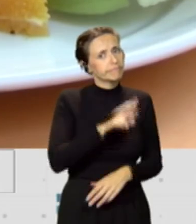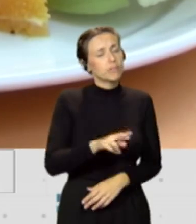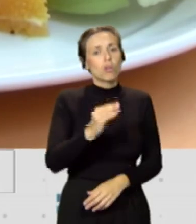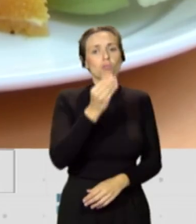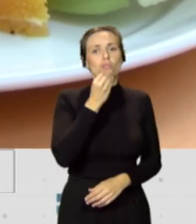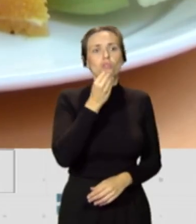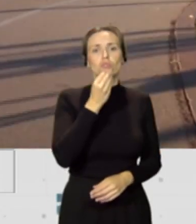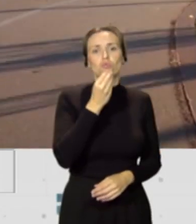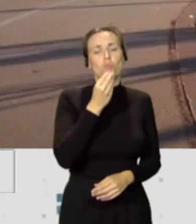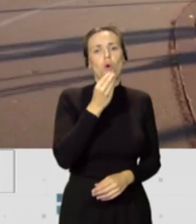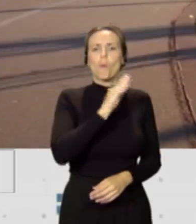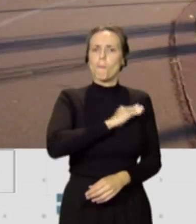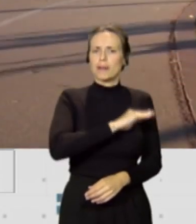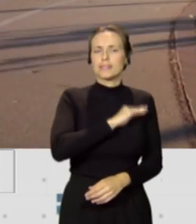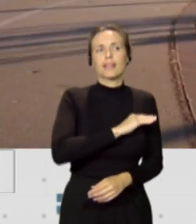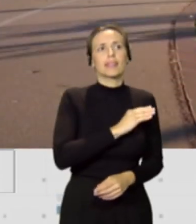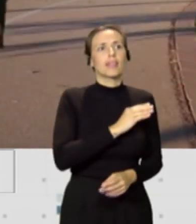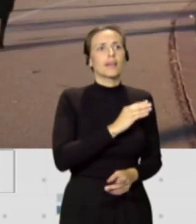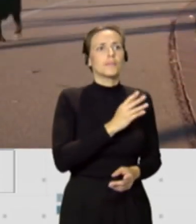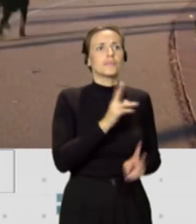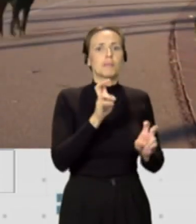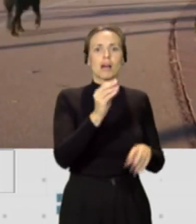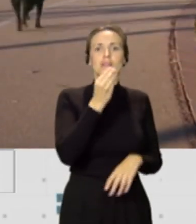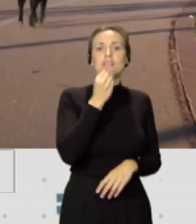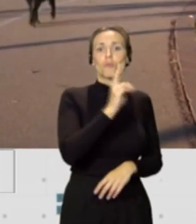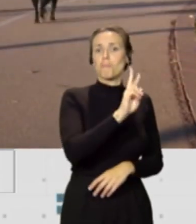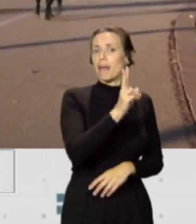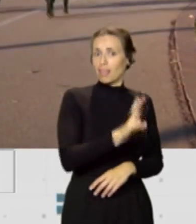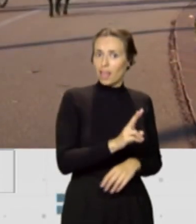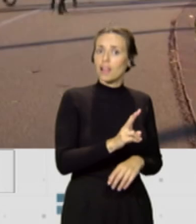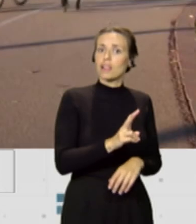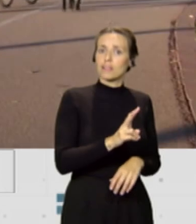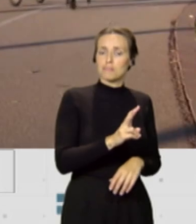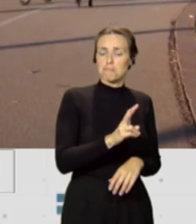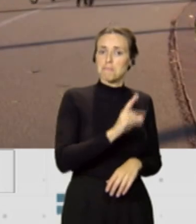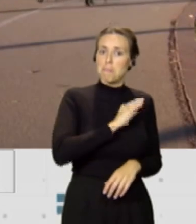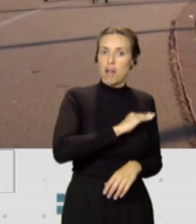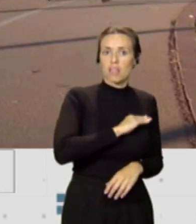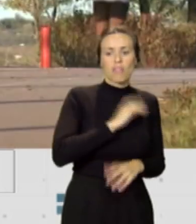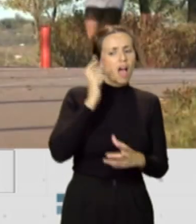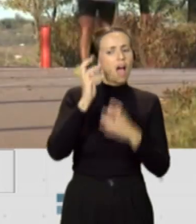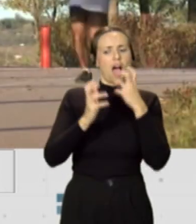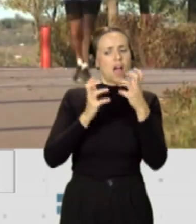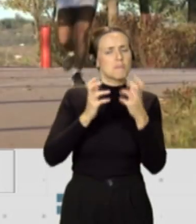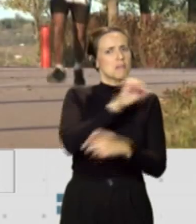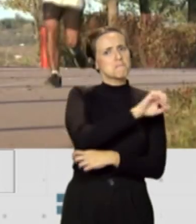abundante de alimentos de origen vegetal, más que de origen animal,